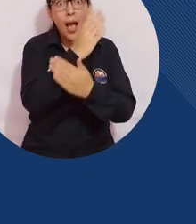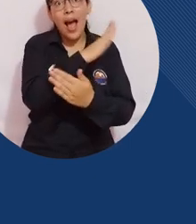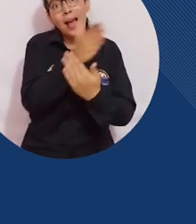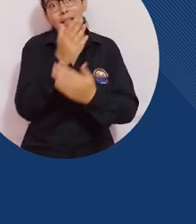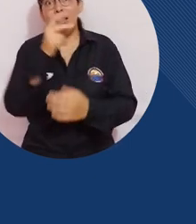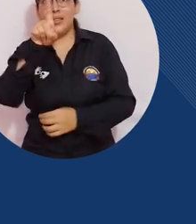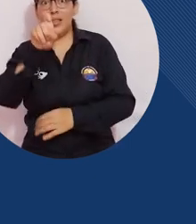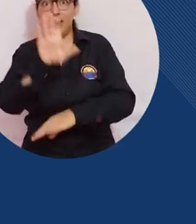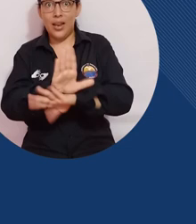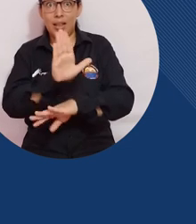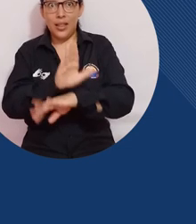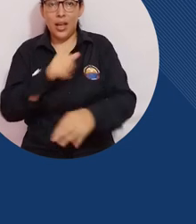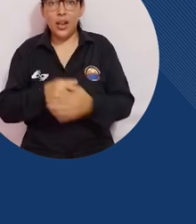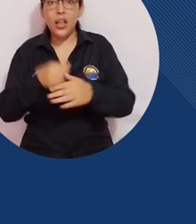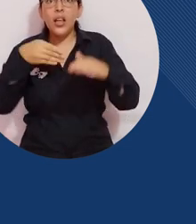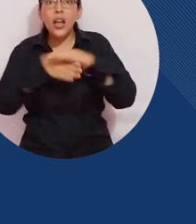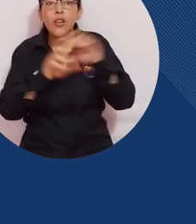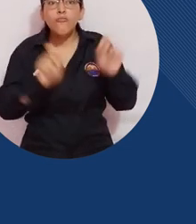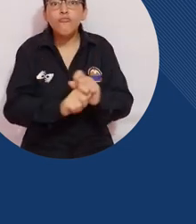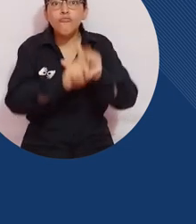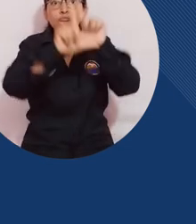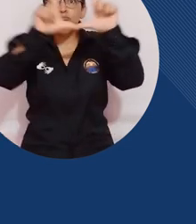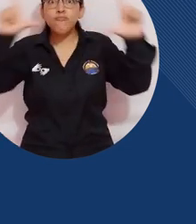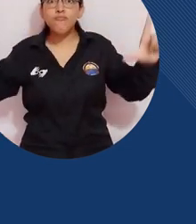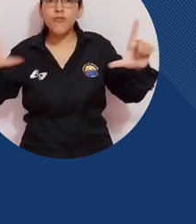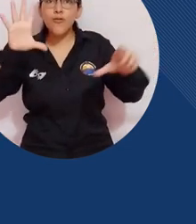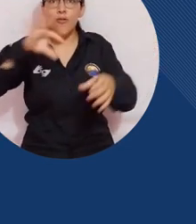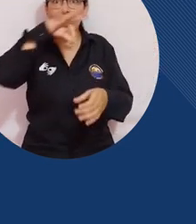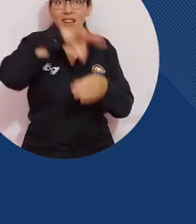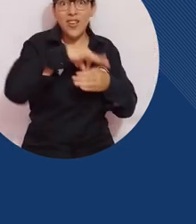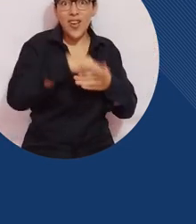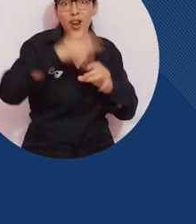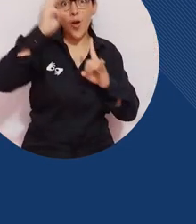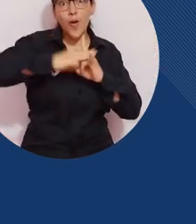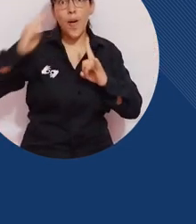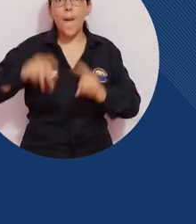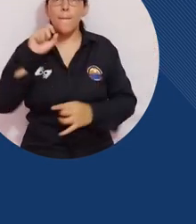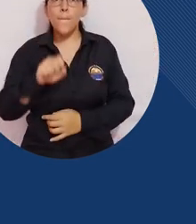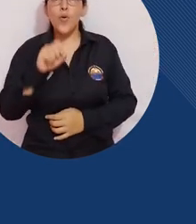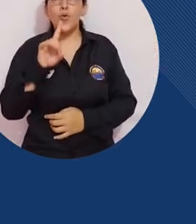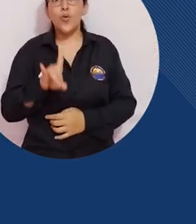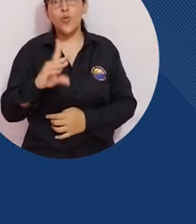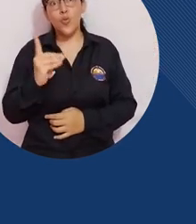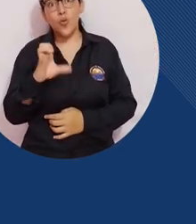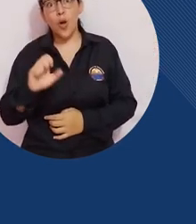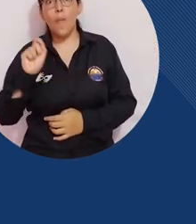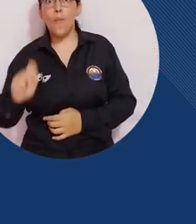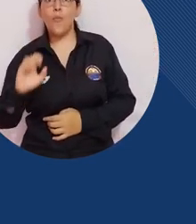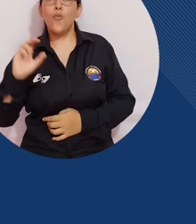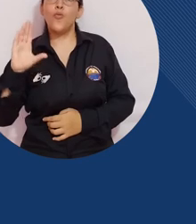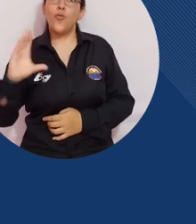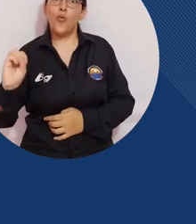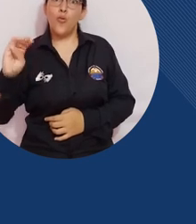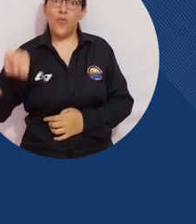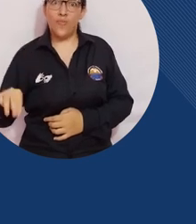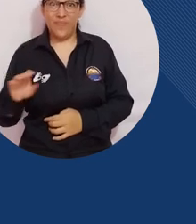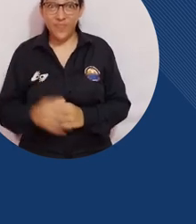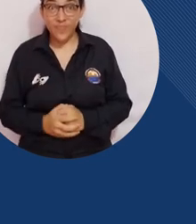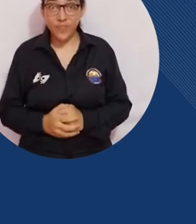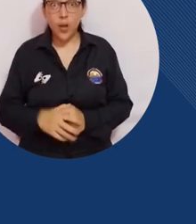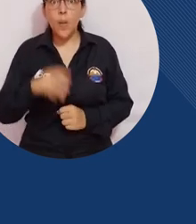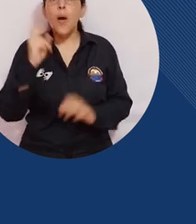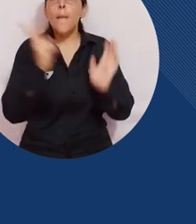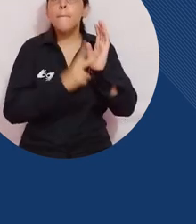mañana a 6 de la tarde ingresando a la plataforma eleccionesunimagdalena.udea.edu.co